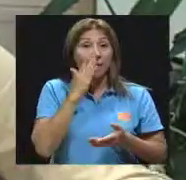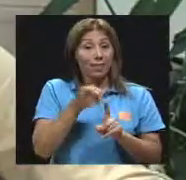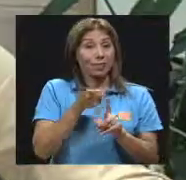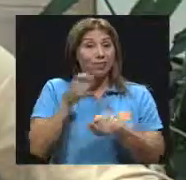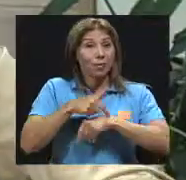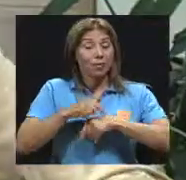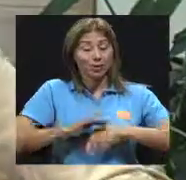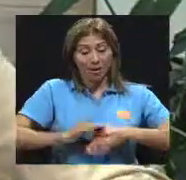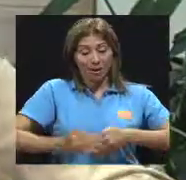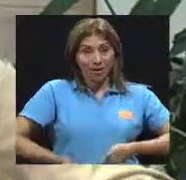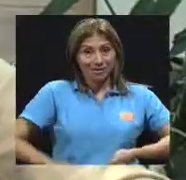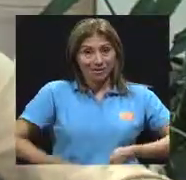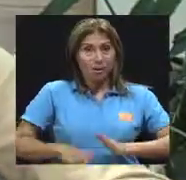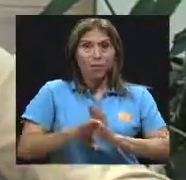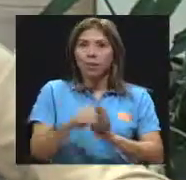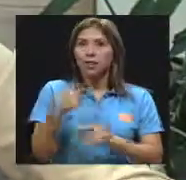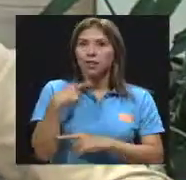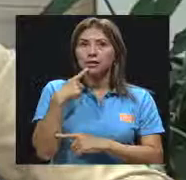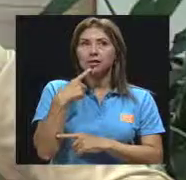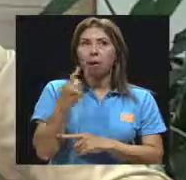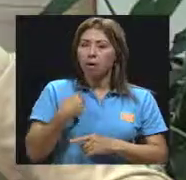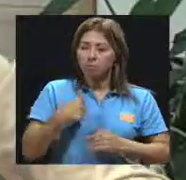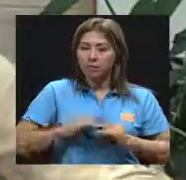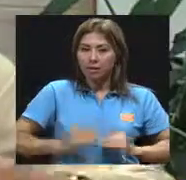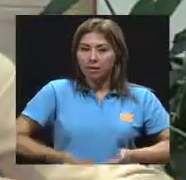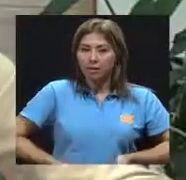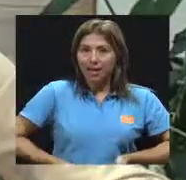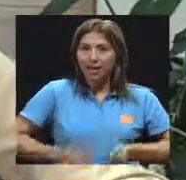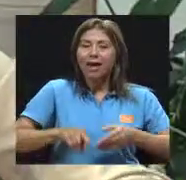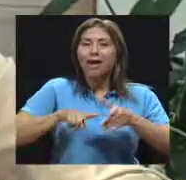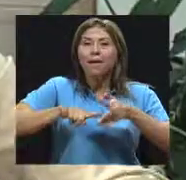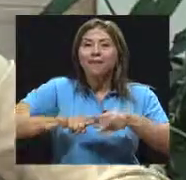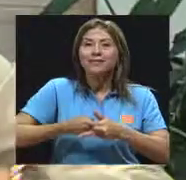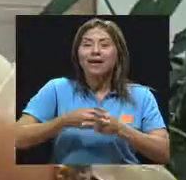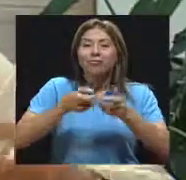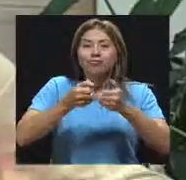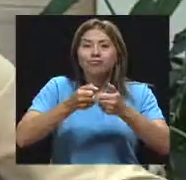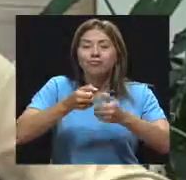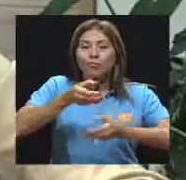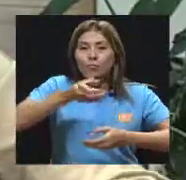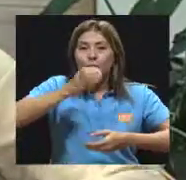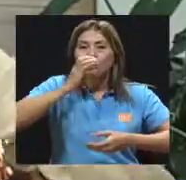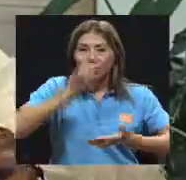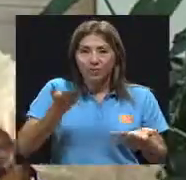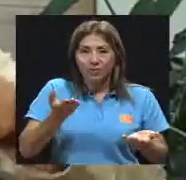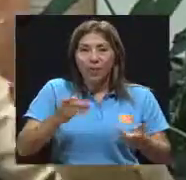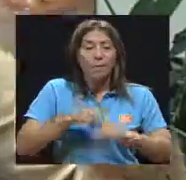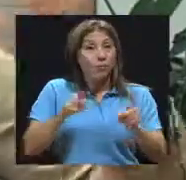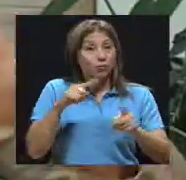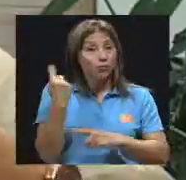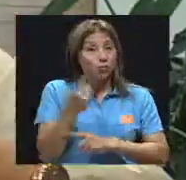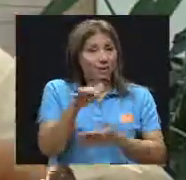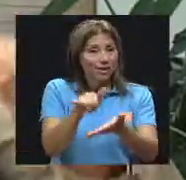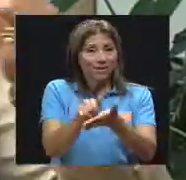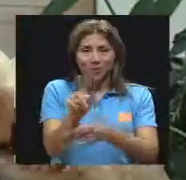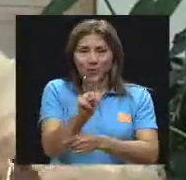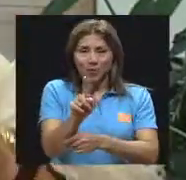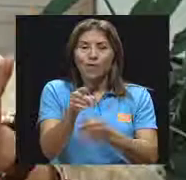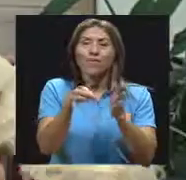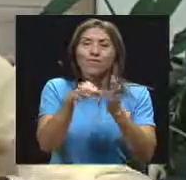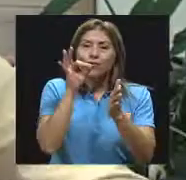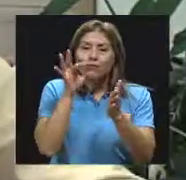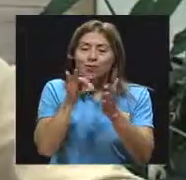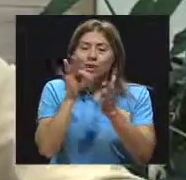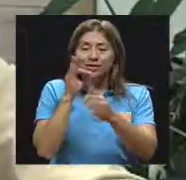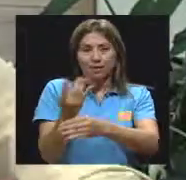embarazada, voy a empezar a tomar leche. Bueno, no solamente eso. Debe pensar en las frutas, en los vegetales, en todos los grupos de alimentos, en